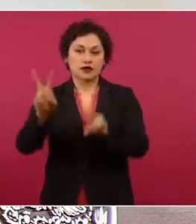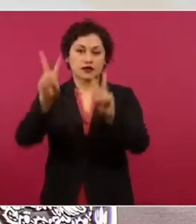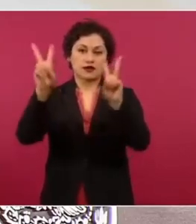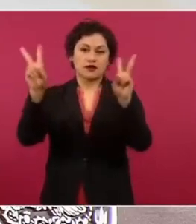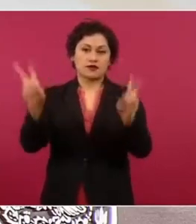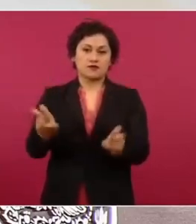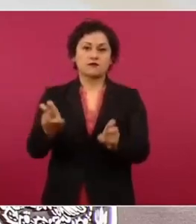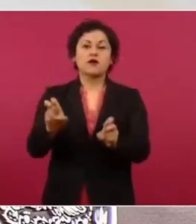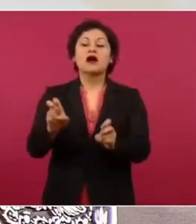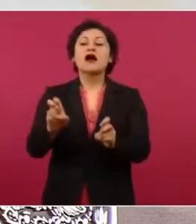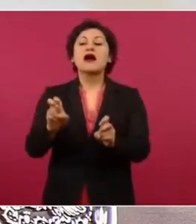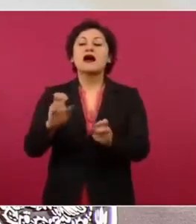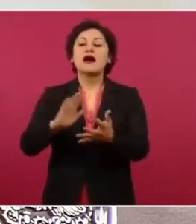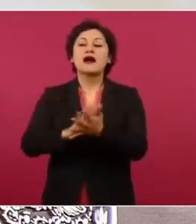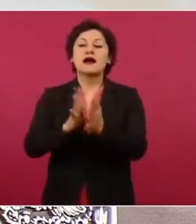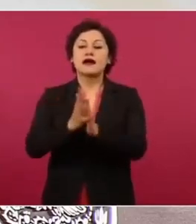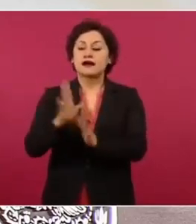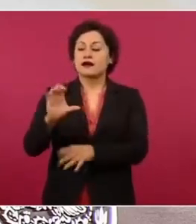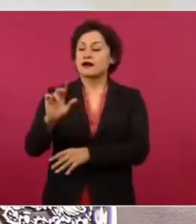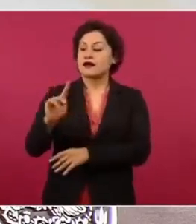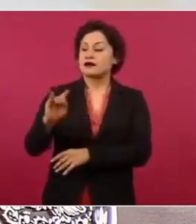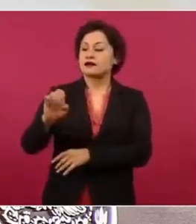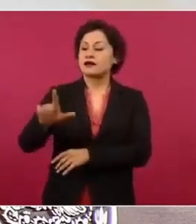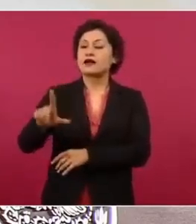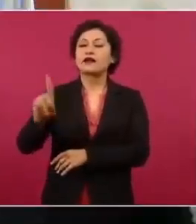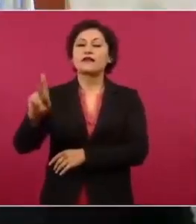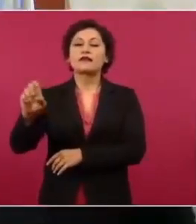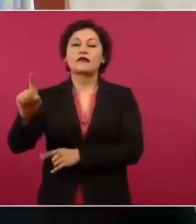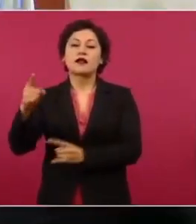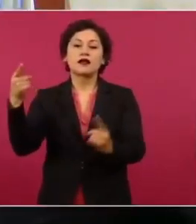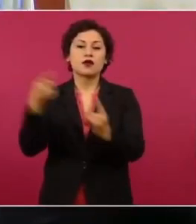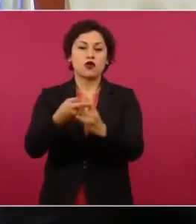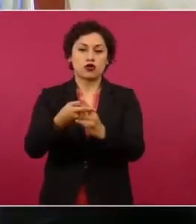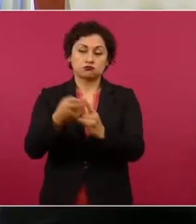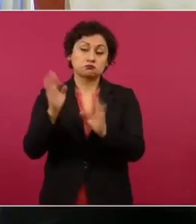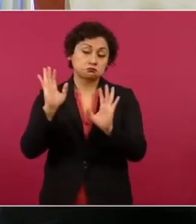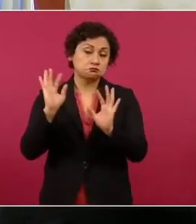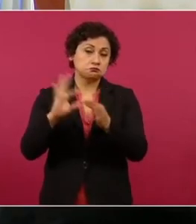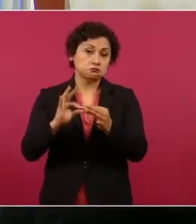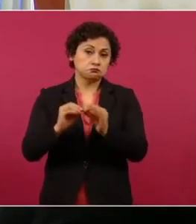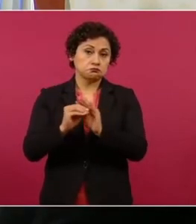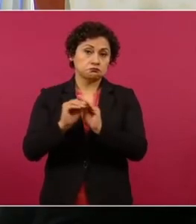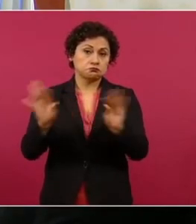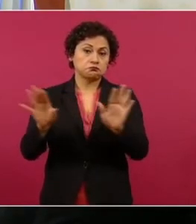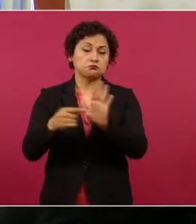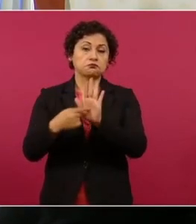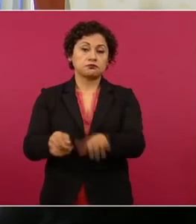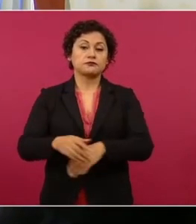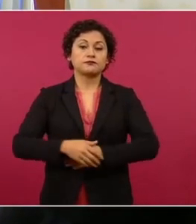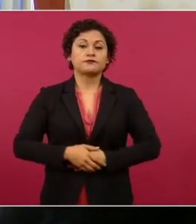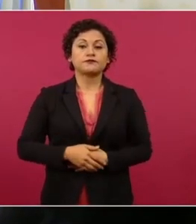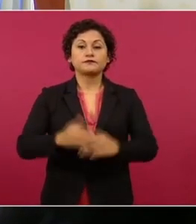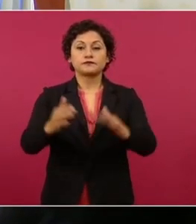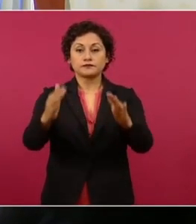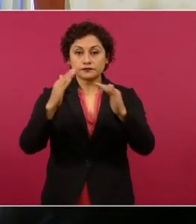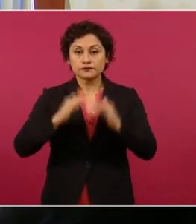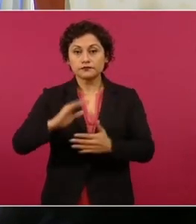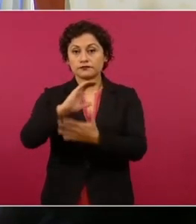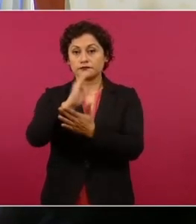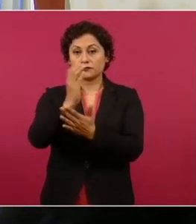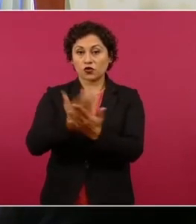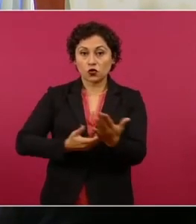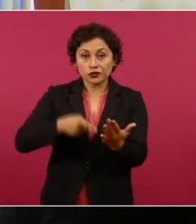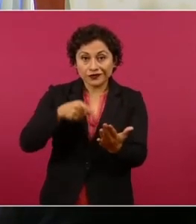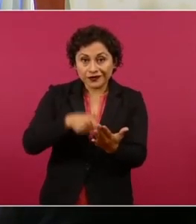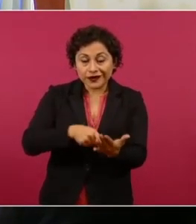hay ejemplos muy claros ahí. pues bueno, me voy a pasar a la siguiente lámina. Luego los contratos privados para